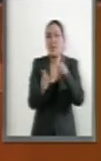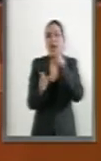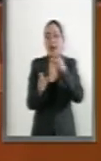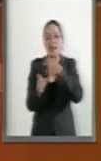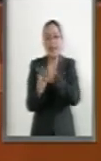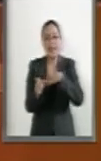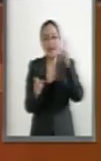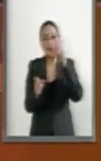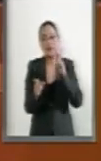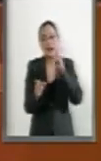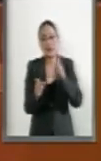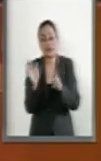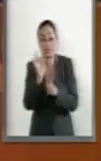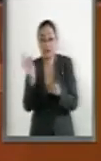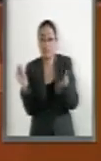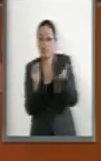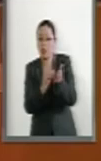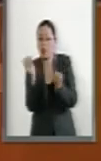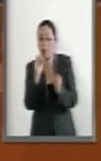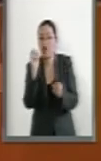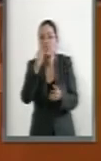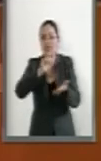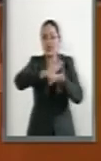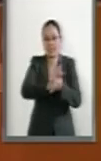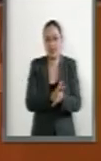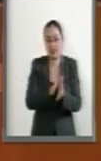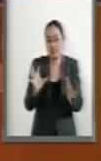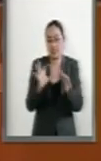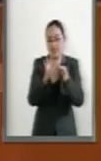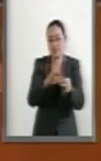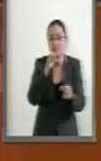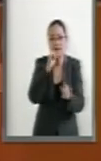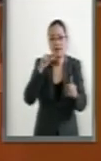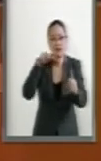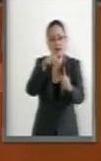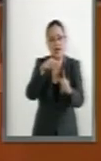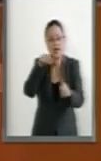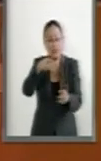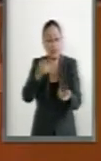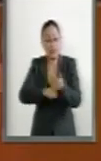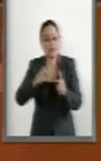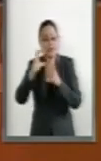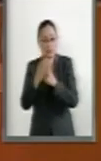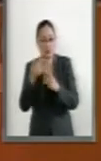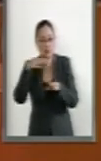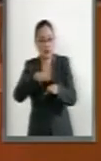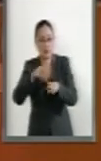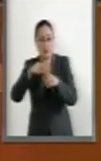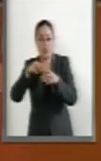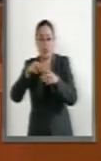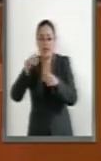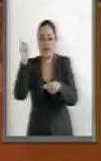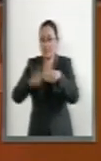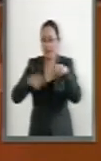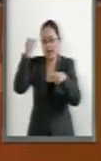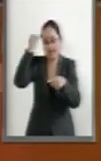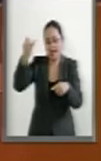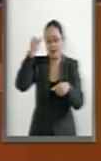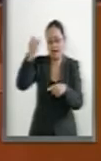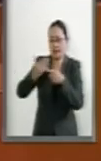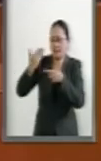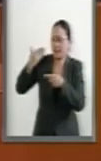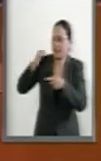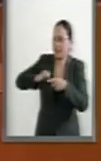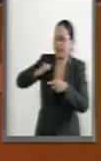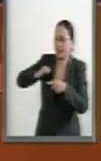consideró que de no hacerlo sería discriminatorio y no sería congruente con la visión de esta comisión de romper paradigmas y fijar precedentes